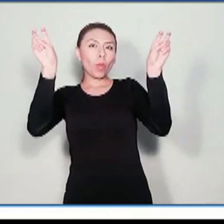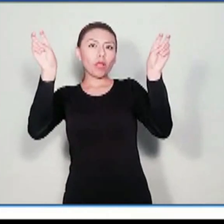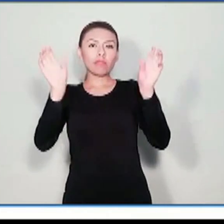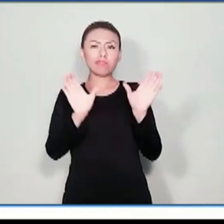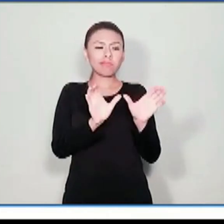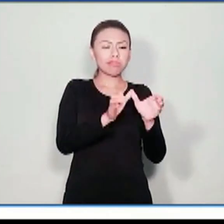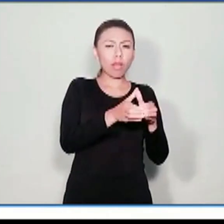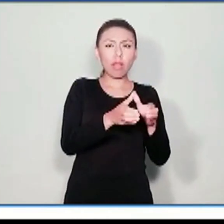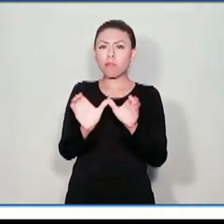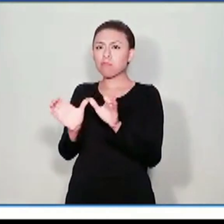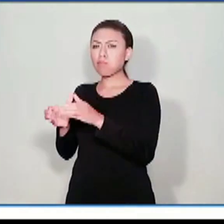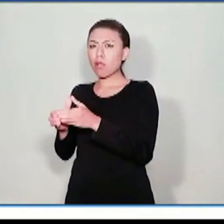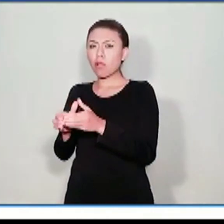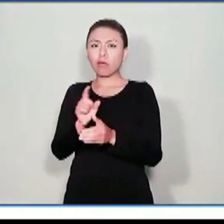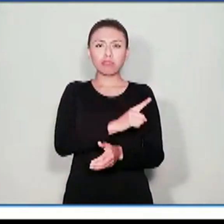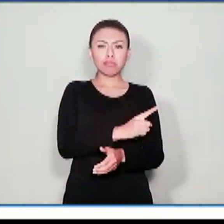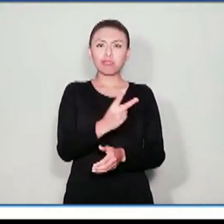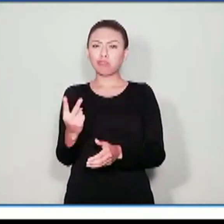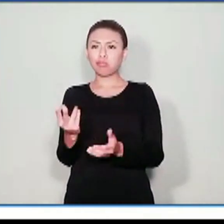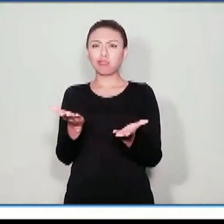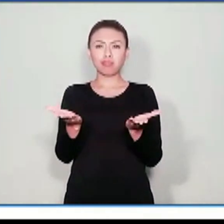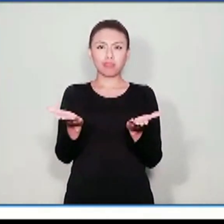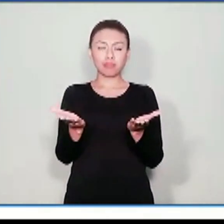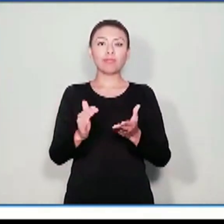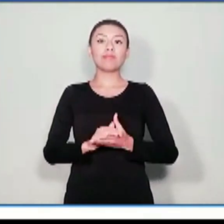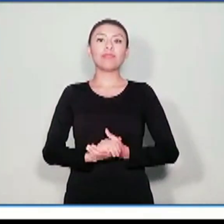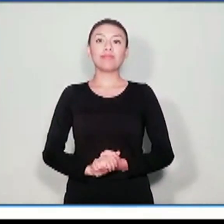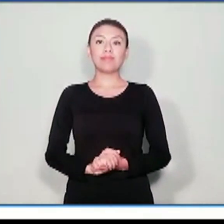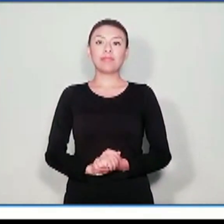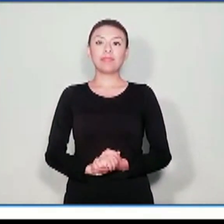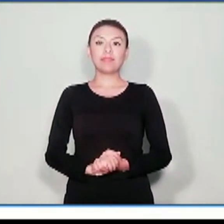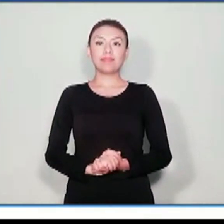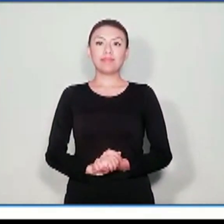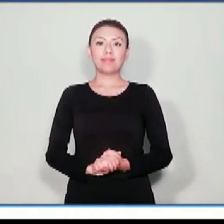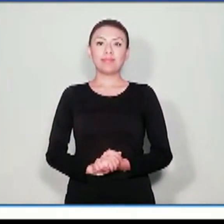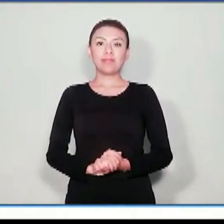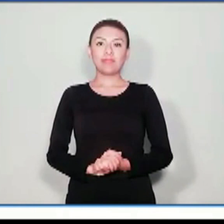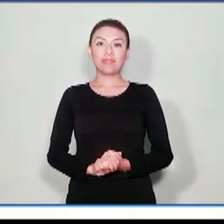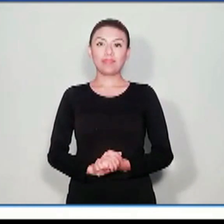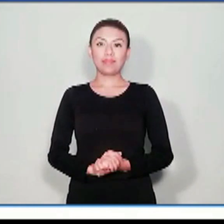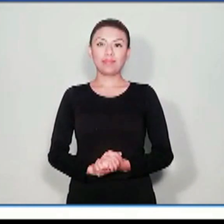Caso 1. Caso 2. Parte 1.